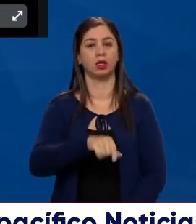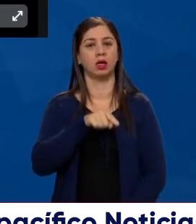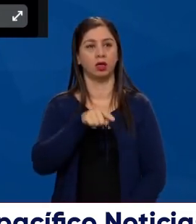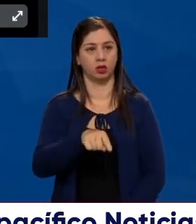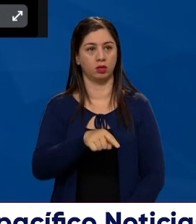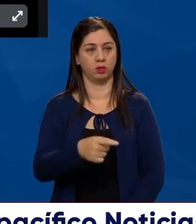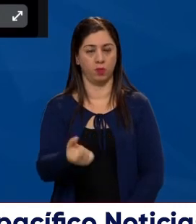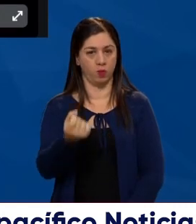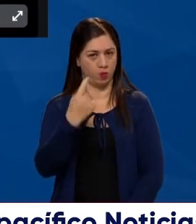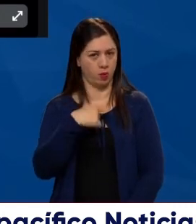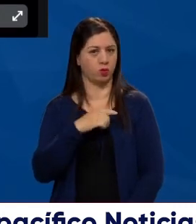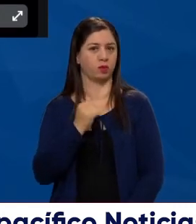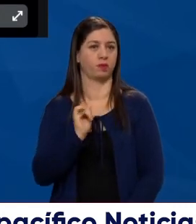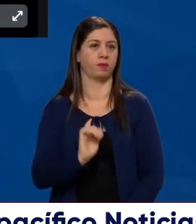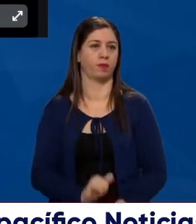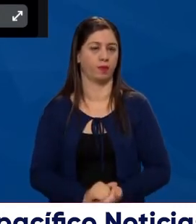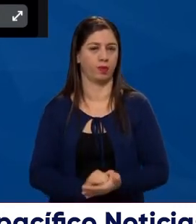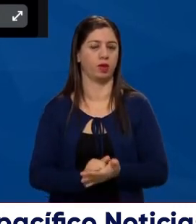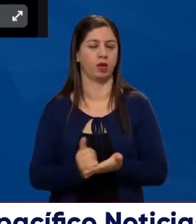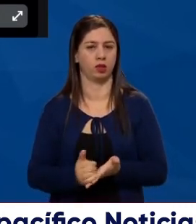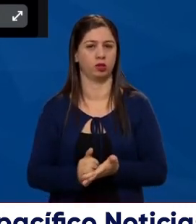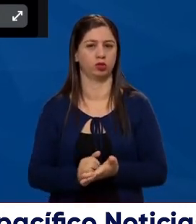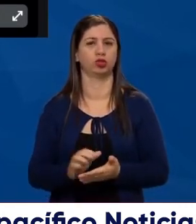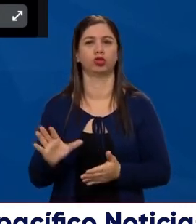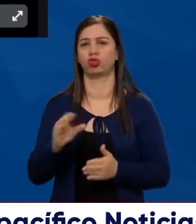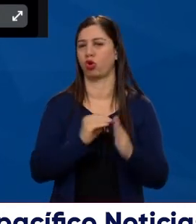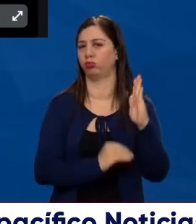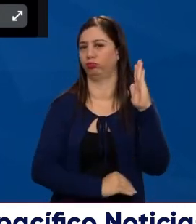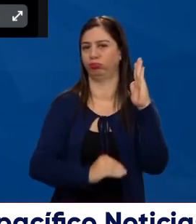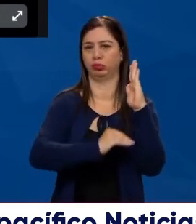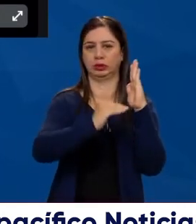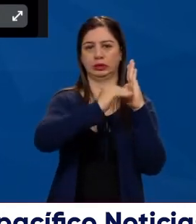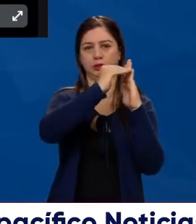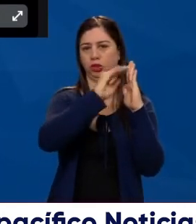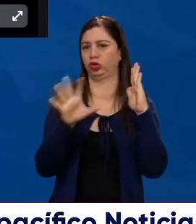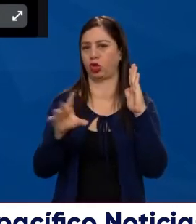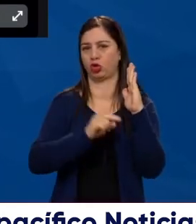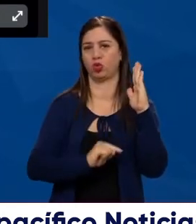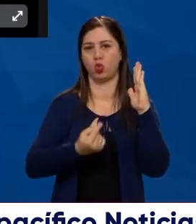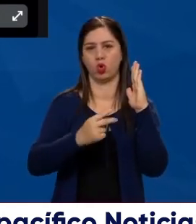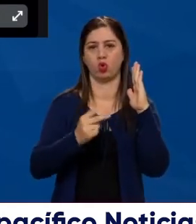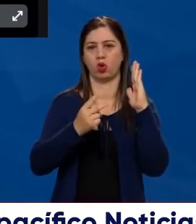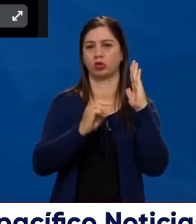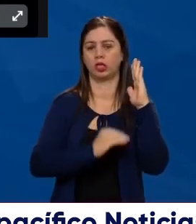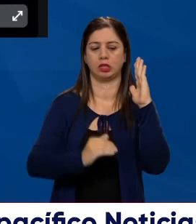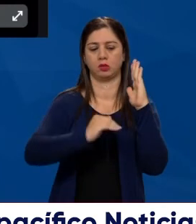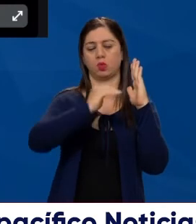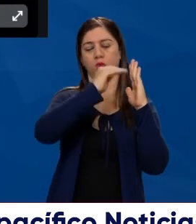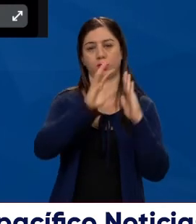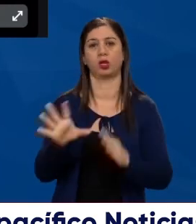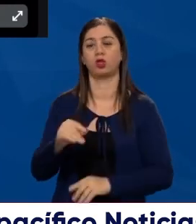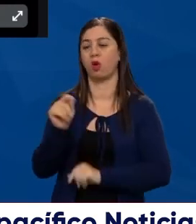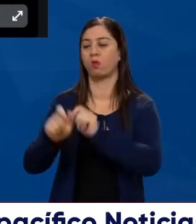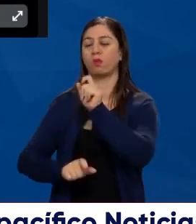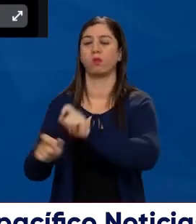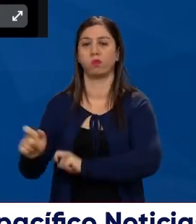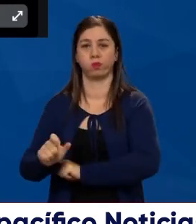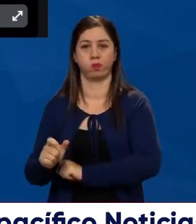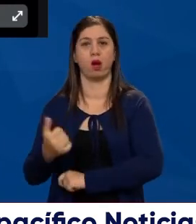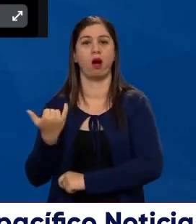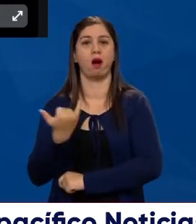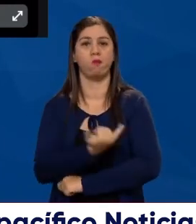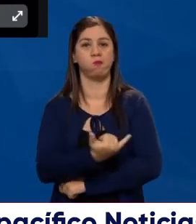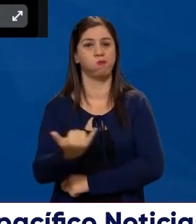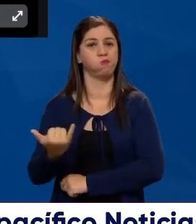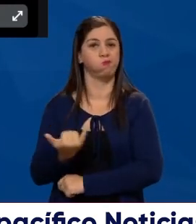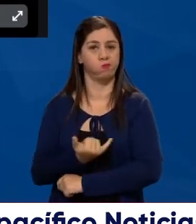por lo que me preguntas, es decir, todos los estratos se hacen, y lógicamente, los encuestadores tienen cuotas, las cuotas